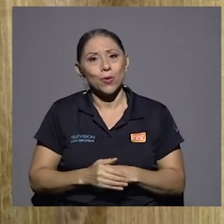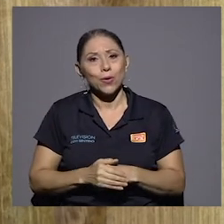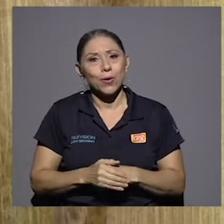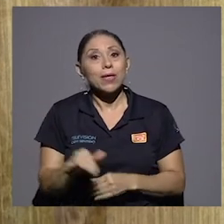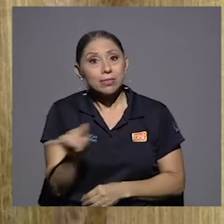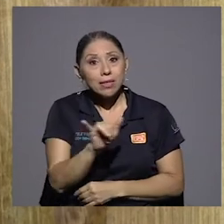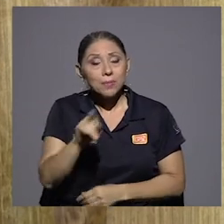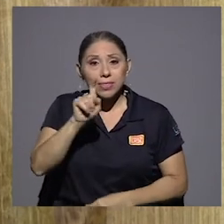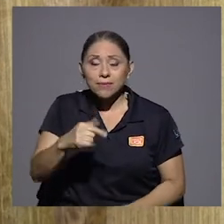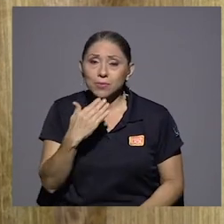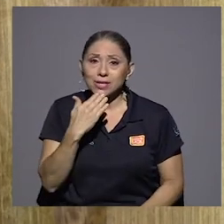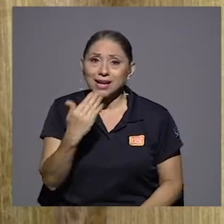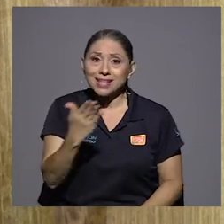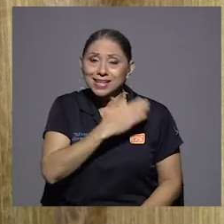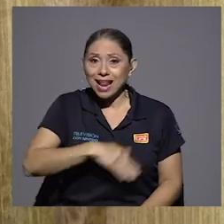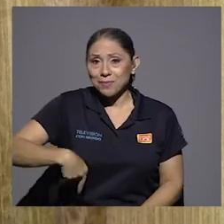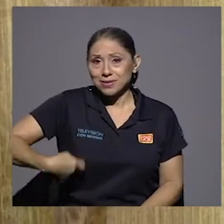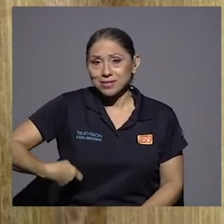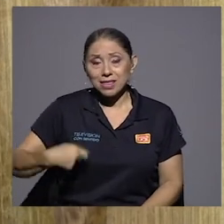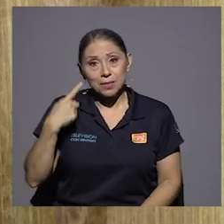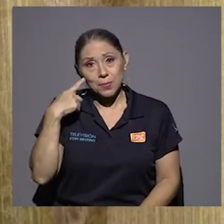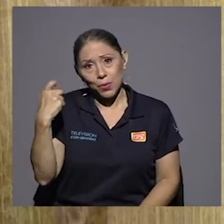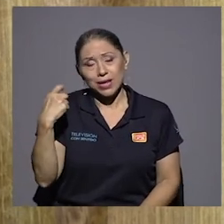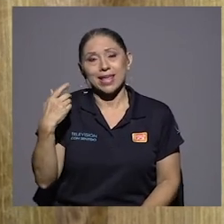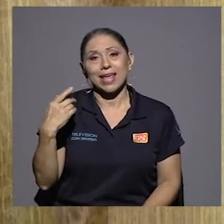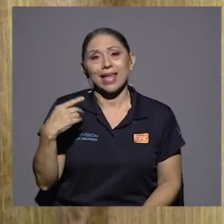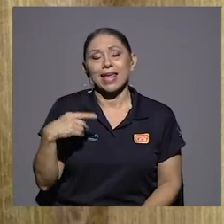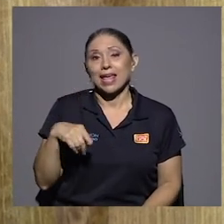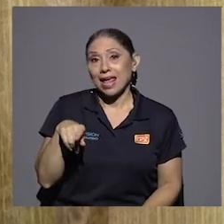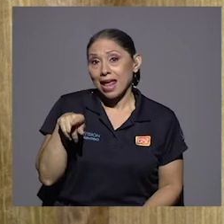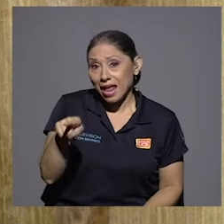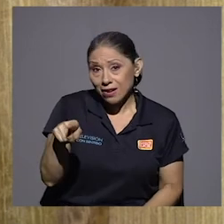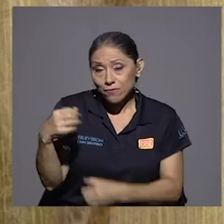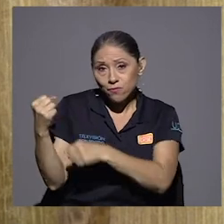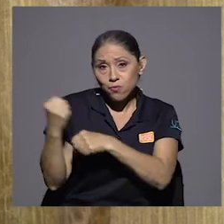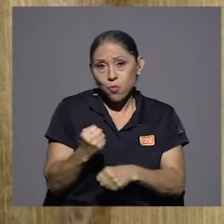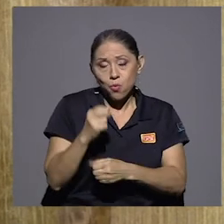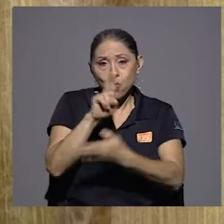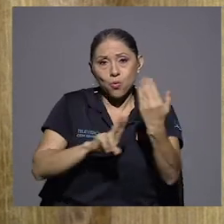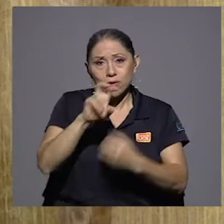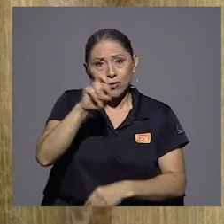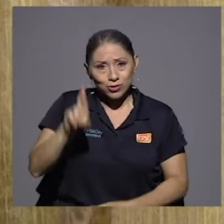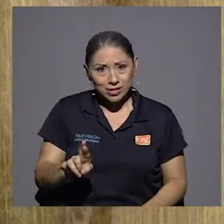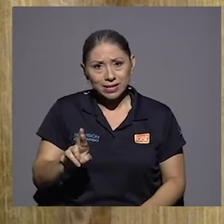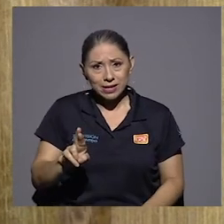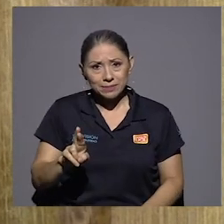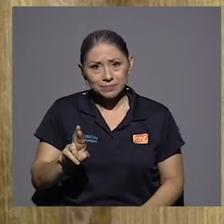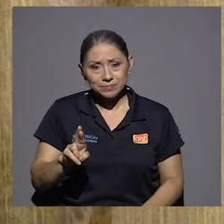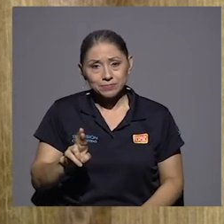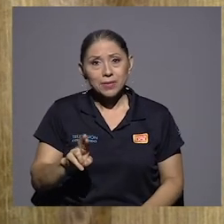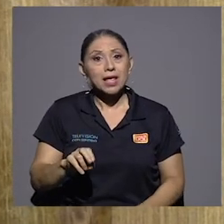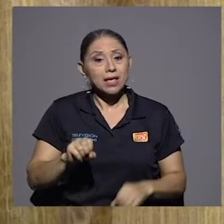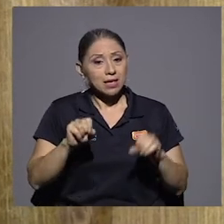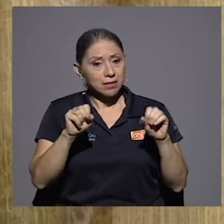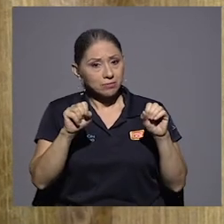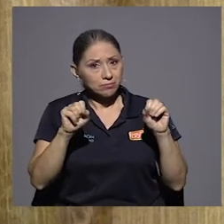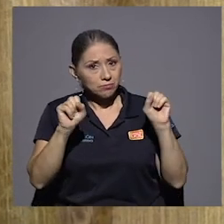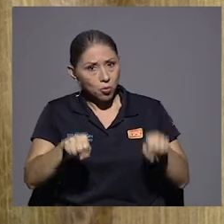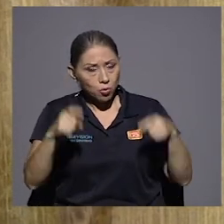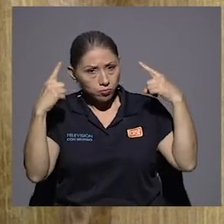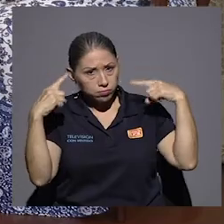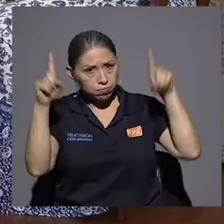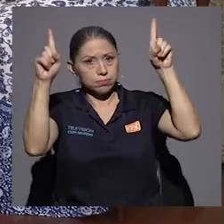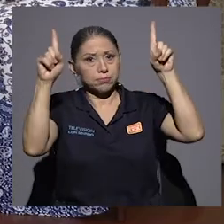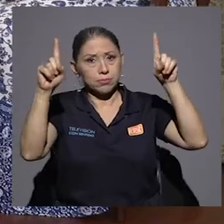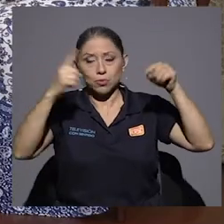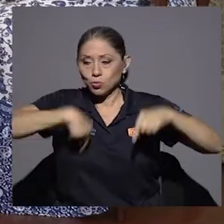debemos de agradecerle al presidente porque fue quien fundó la universidad de costa rica y que hizo posible que hoy estemos aquí